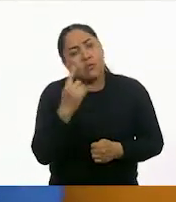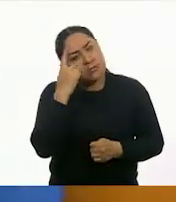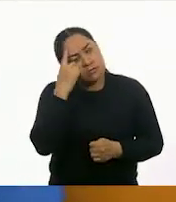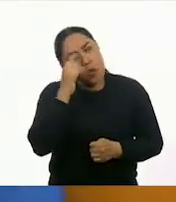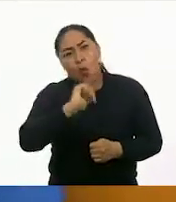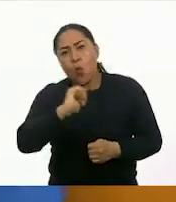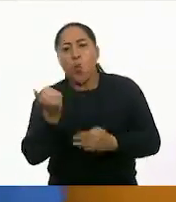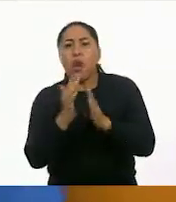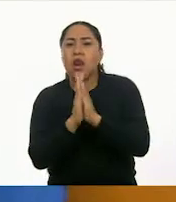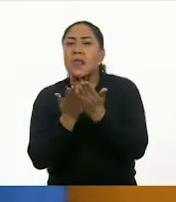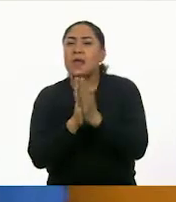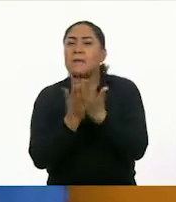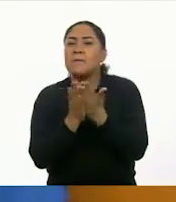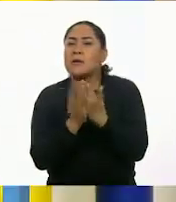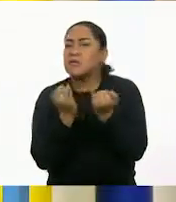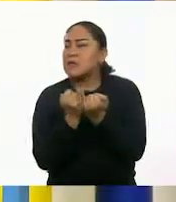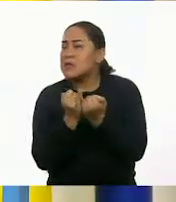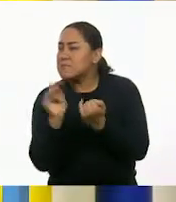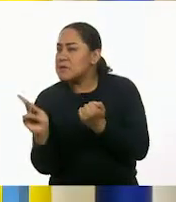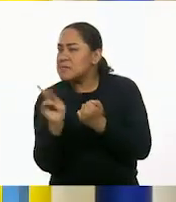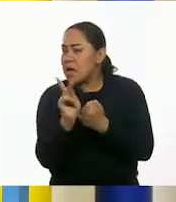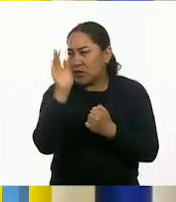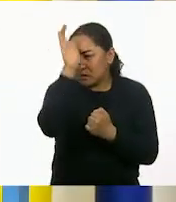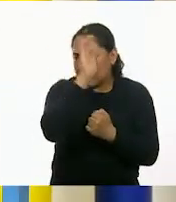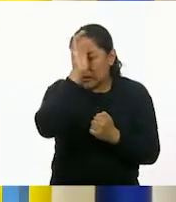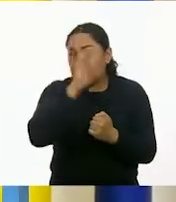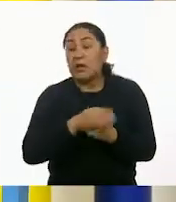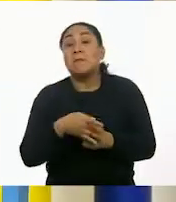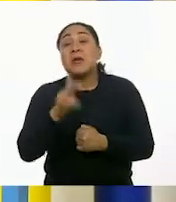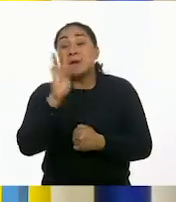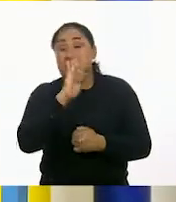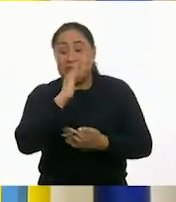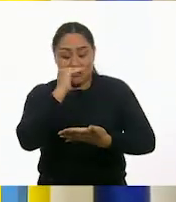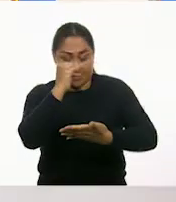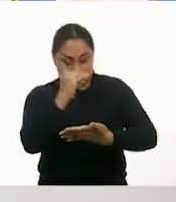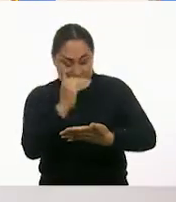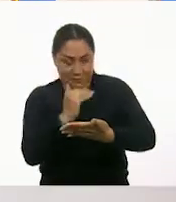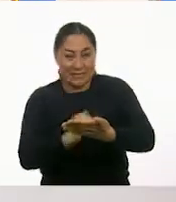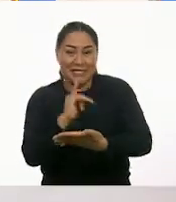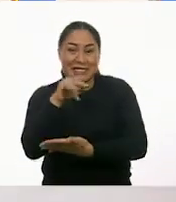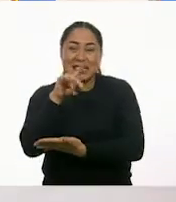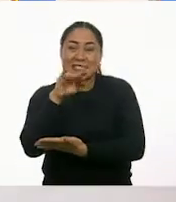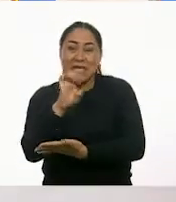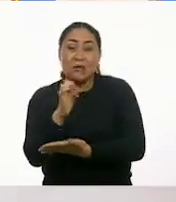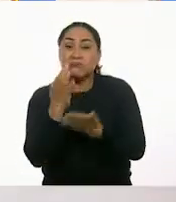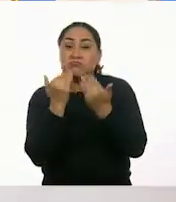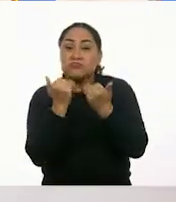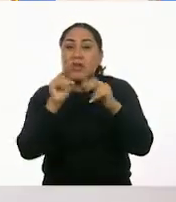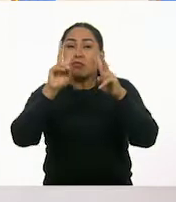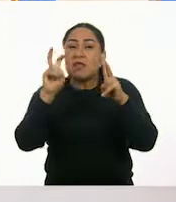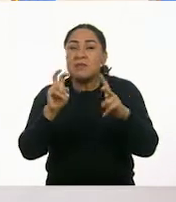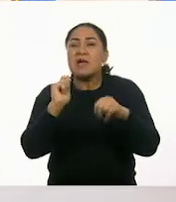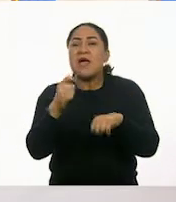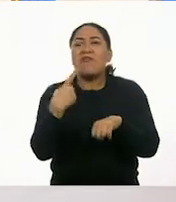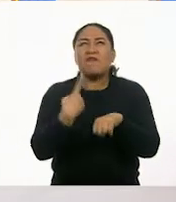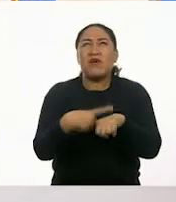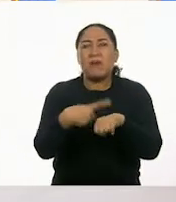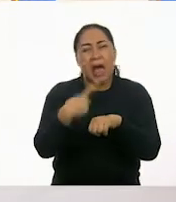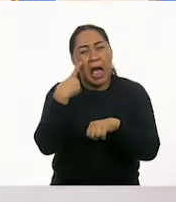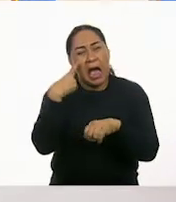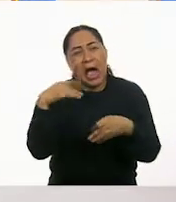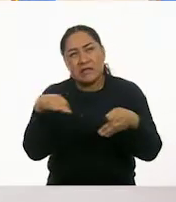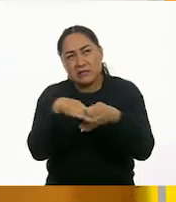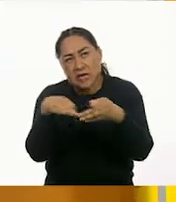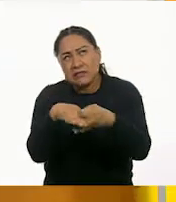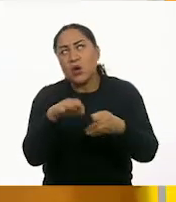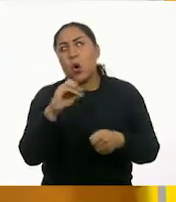parecido a las ciencias, pero si en el índice no viene algo así como enfermedades frecuentes o enfermedades del